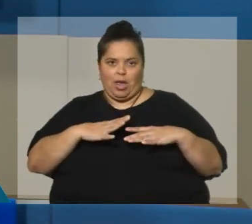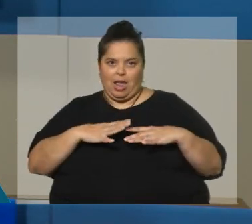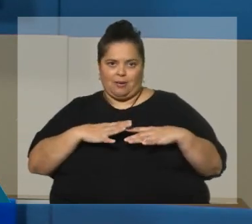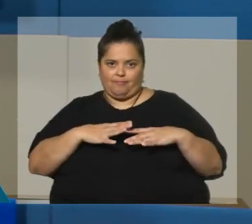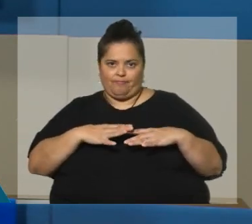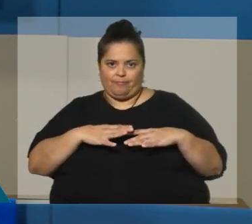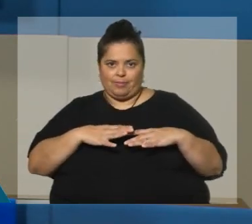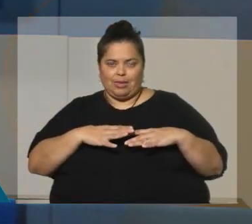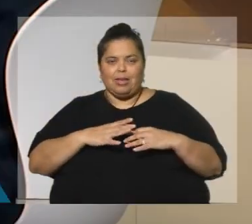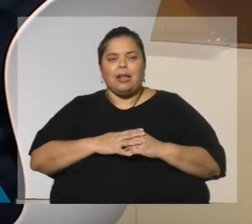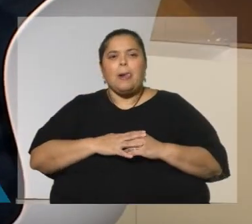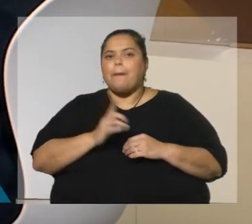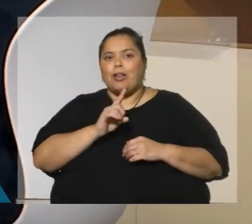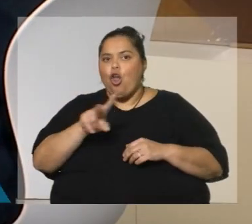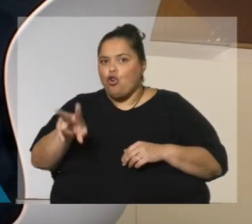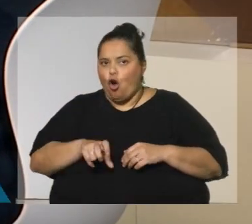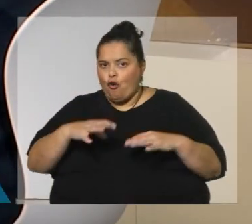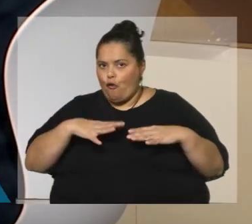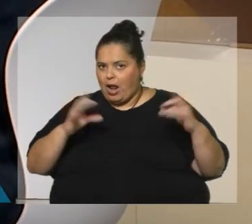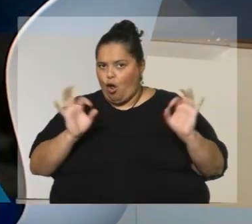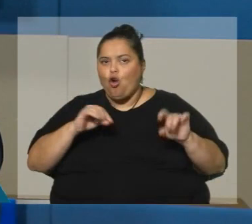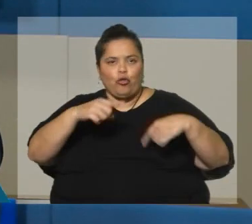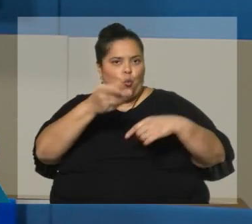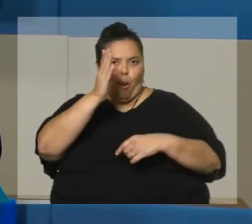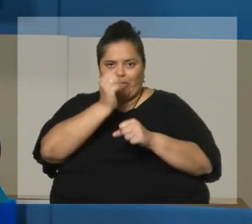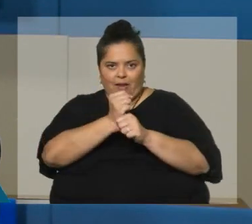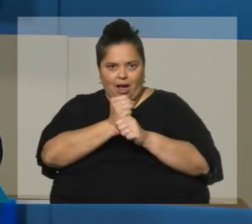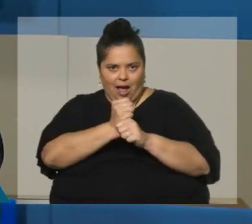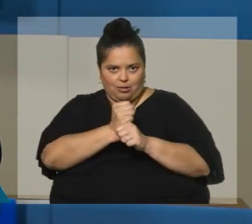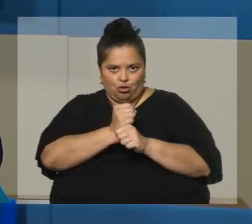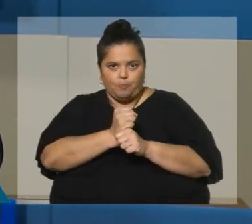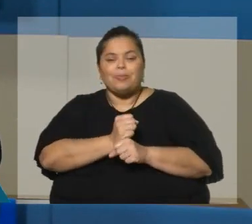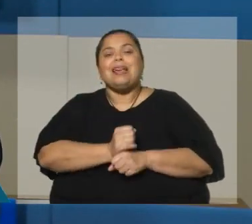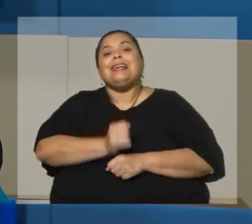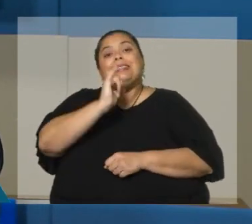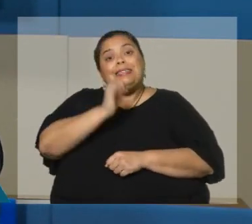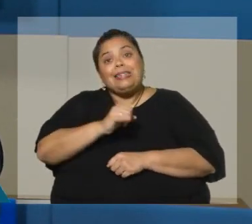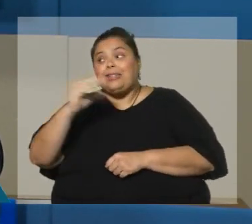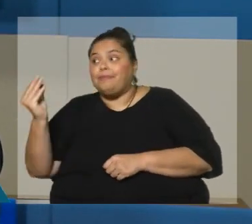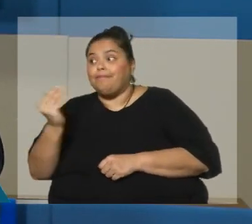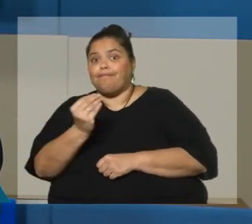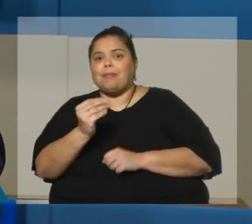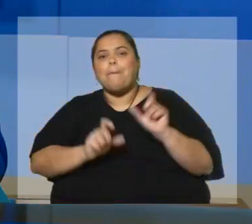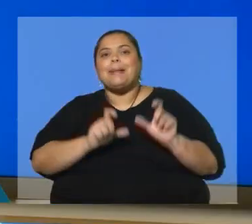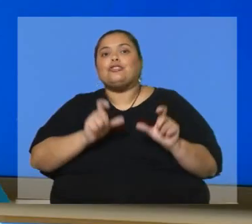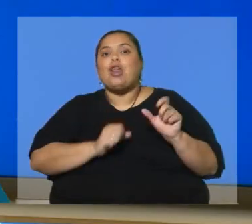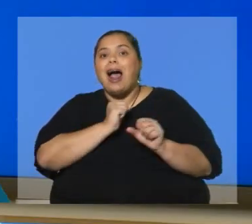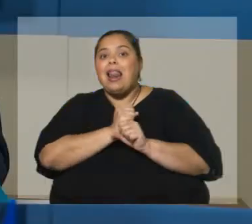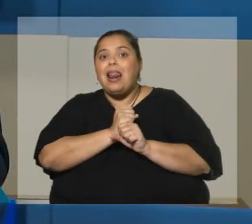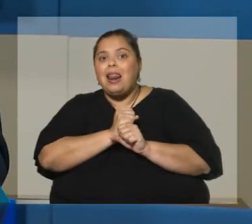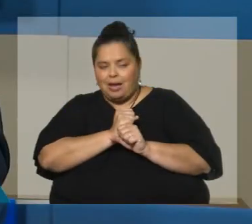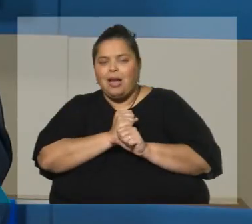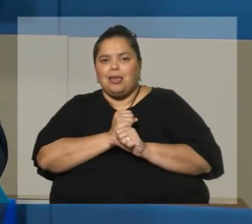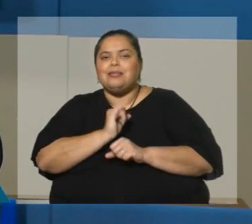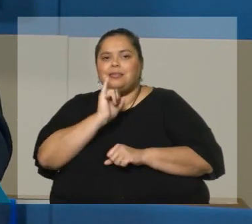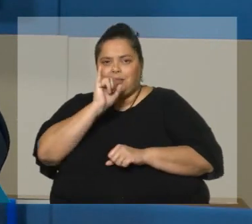jubilatorio. Pero ahí no recibe una jubilación. recibe la jubilación. Si ocupa personal, sí recibe la jubilación y sigue con la empresa.